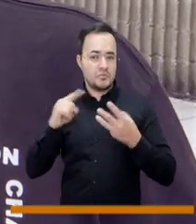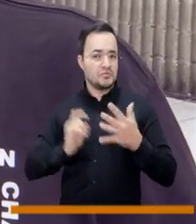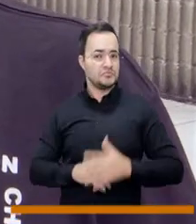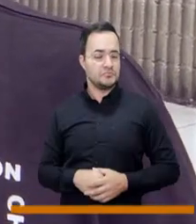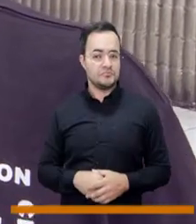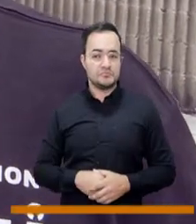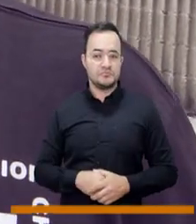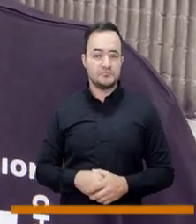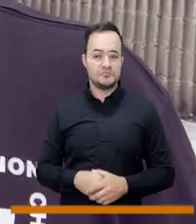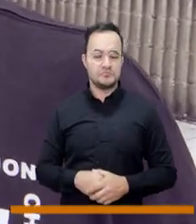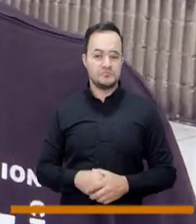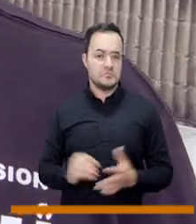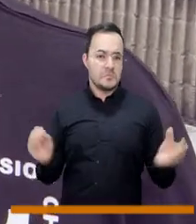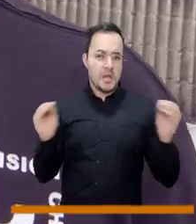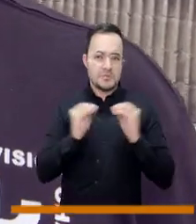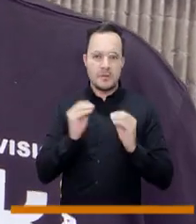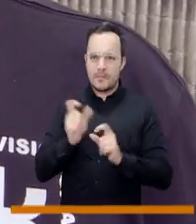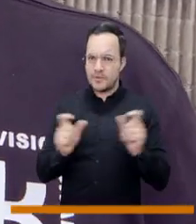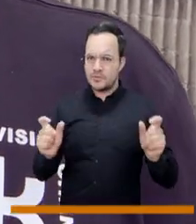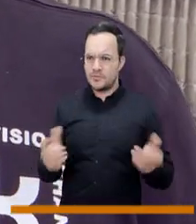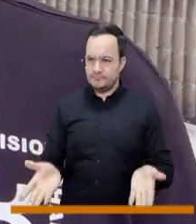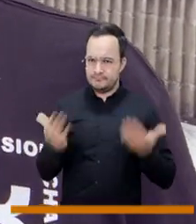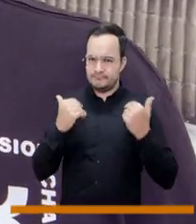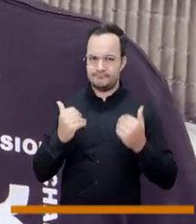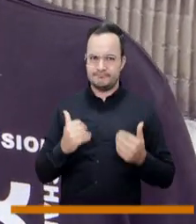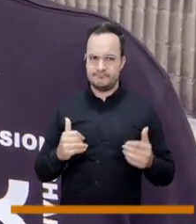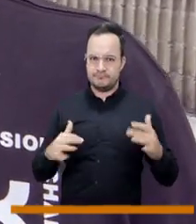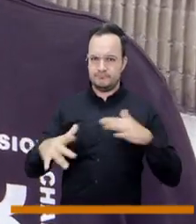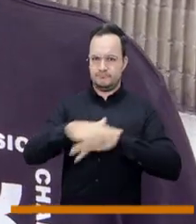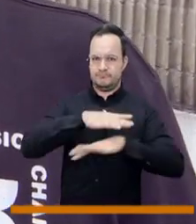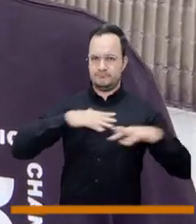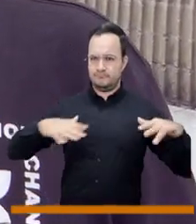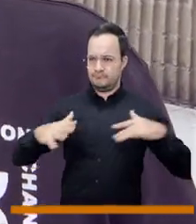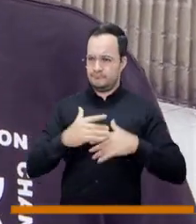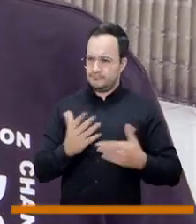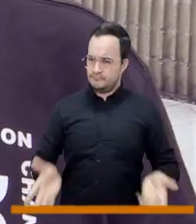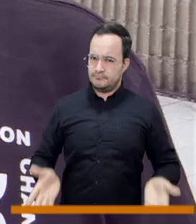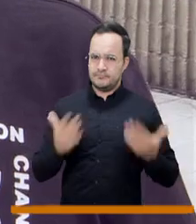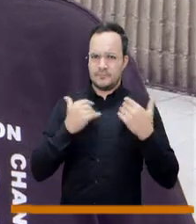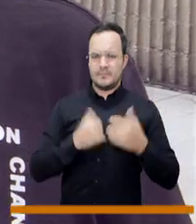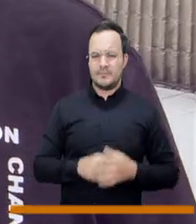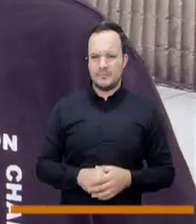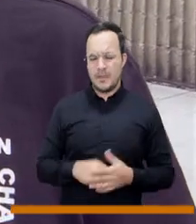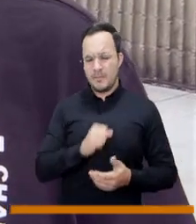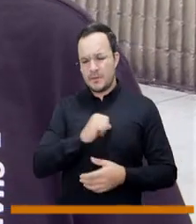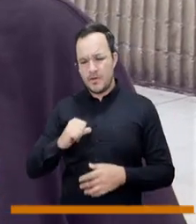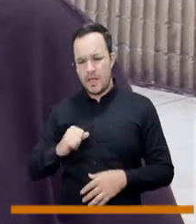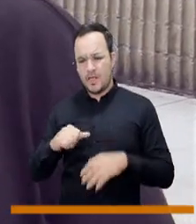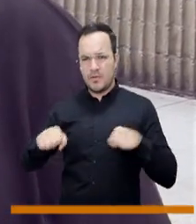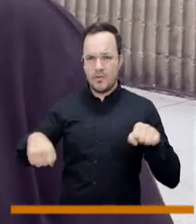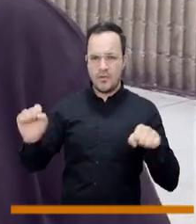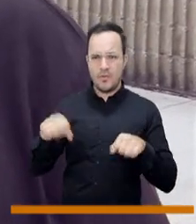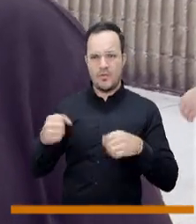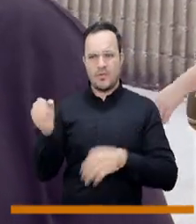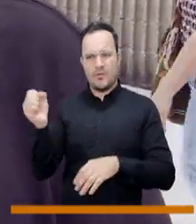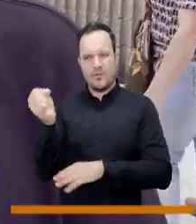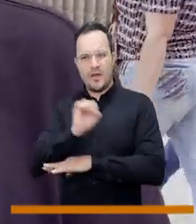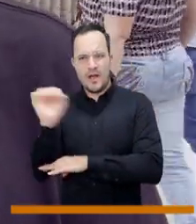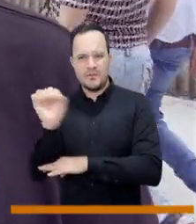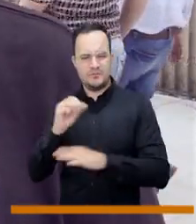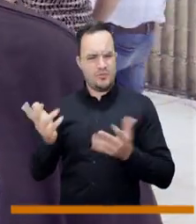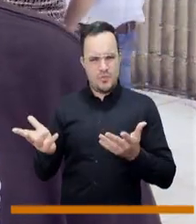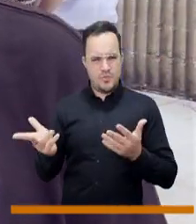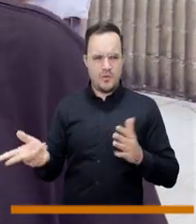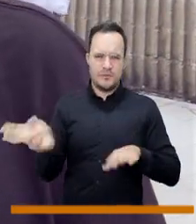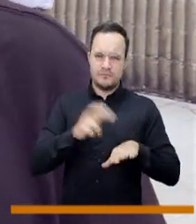Y no. Buscando que la gente se movilice en menos transporte particular y buscando